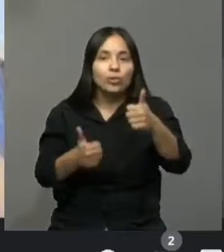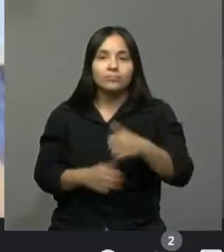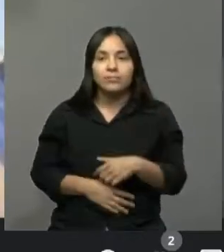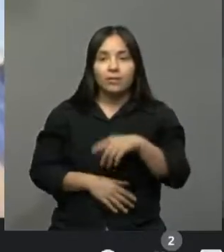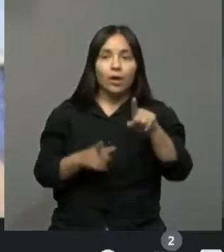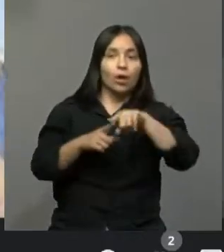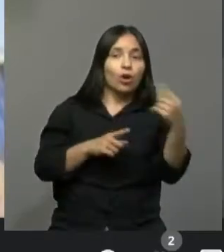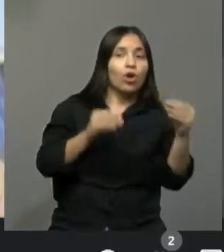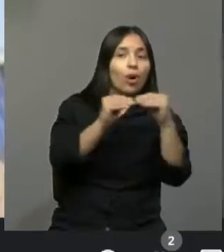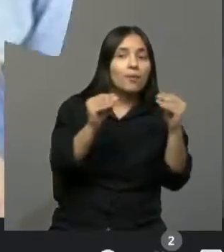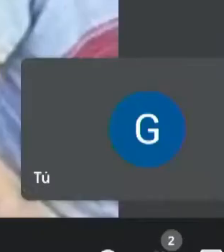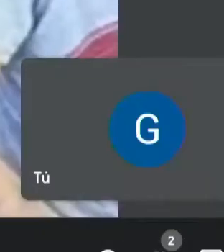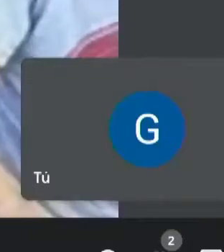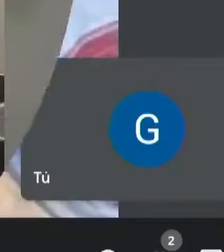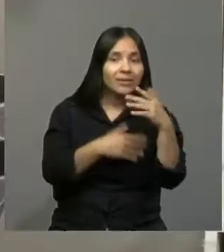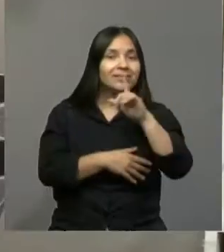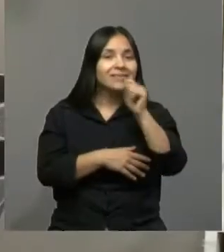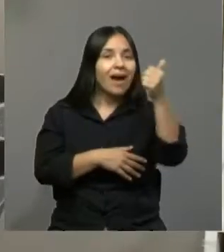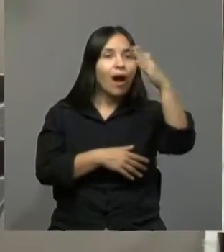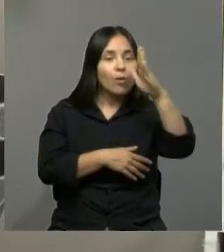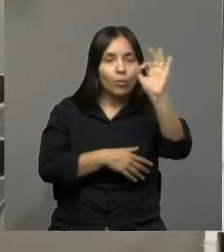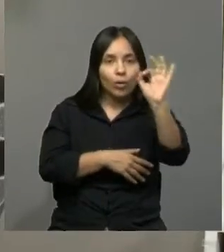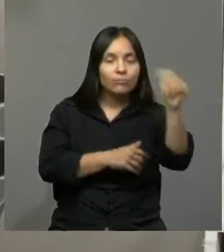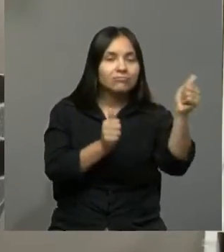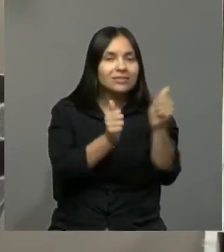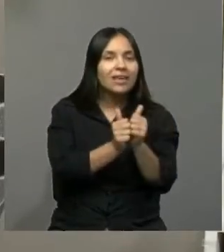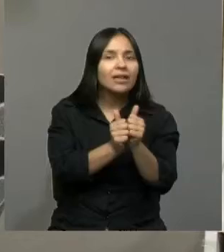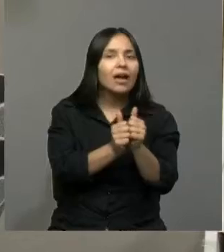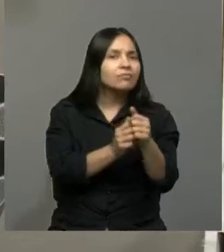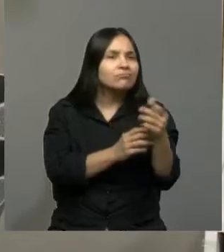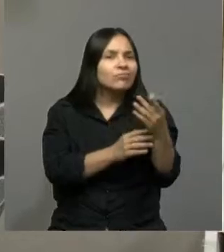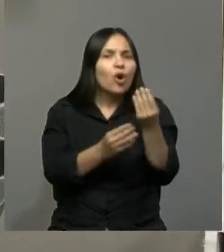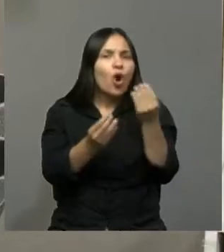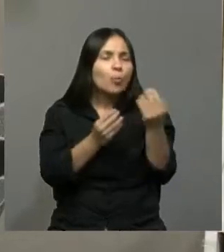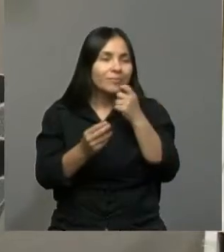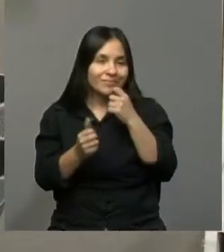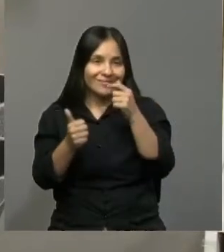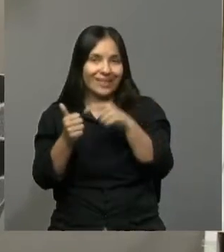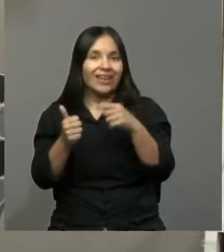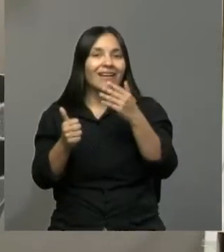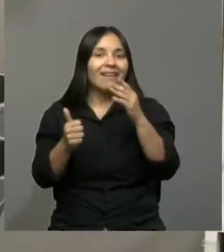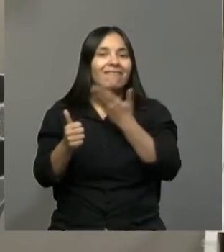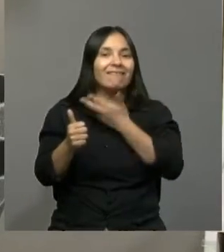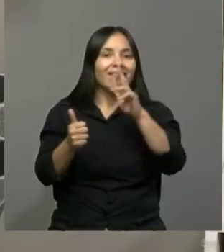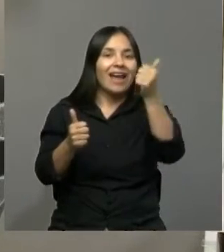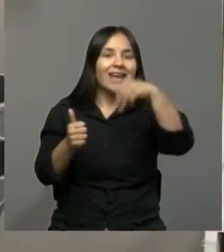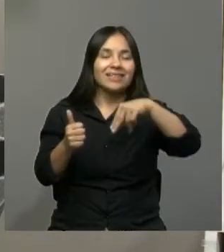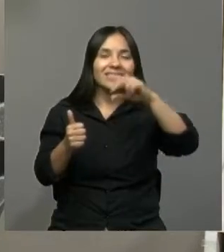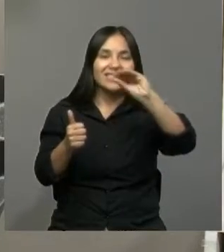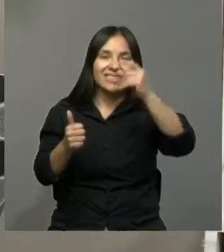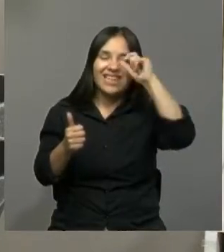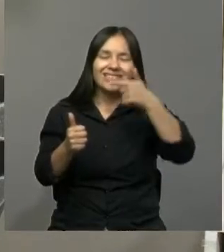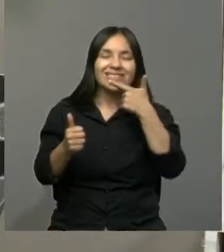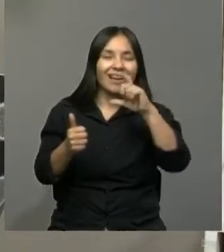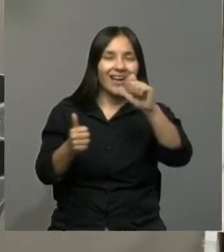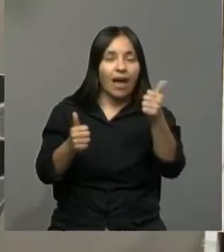alguno de los chicos. Tavo, a vos que estás ahí, también cerquita. ¿Cómo es eso de acompañarla a Francesca? Porque, digo, es un artista,